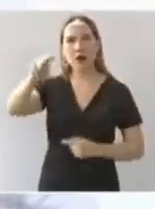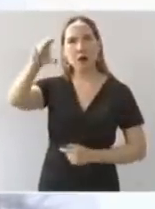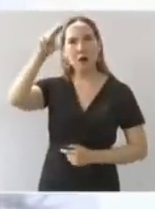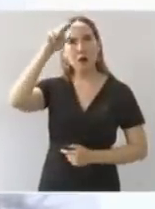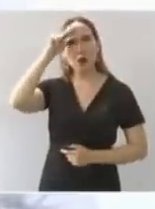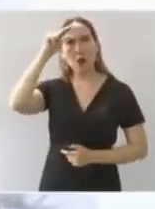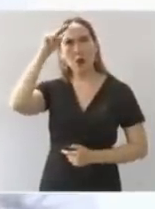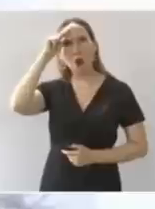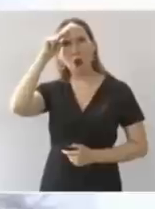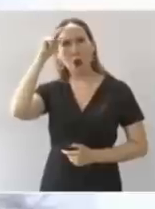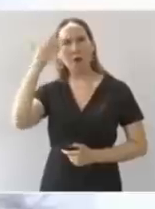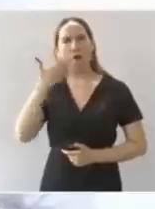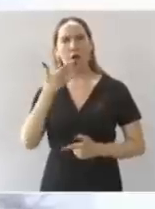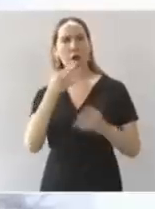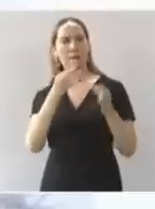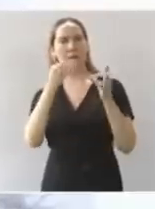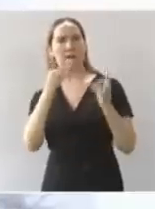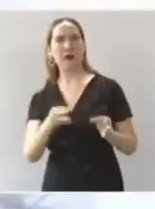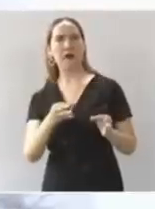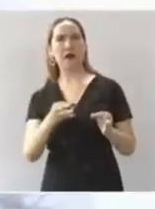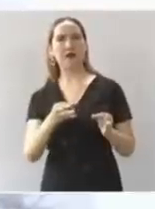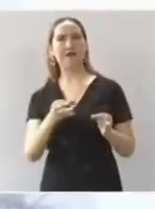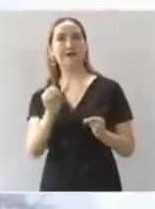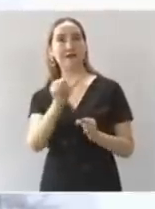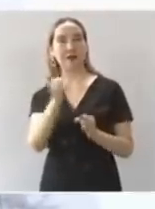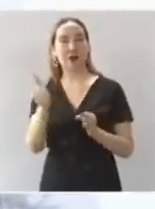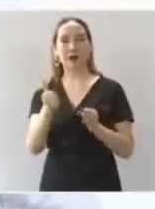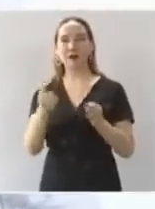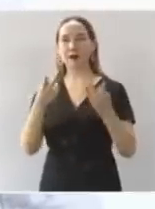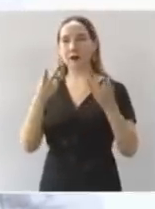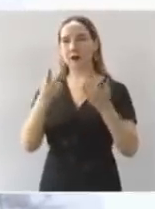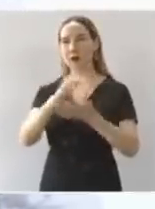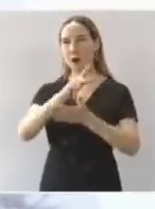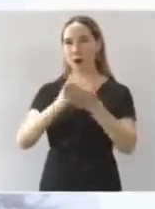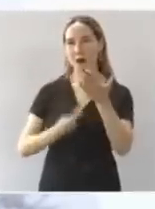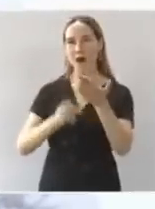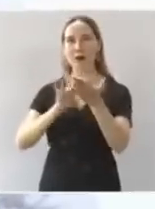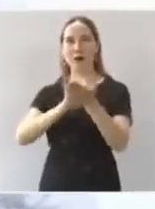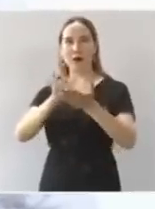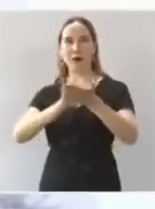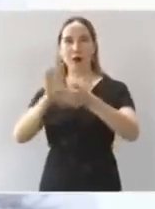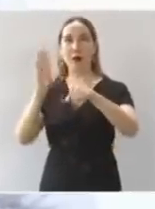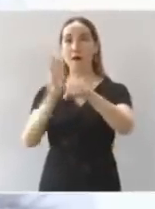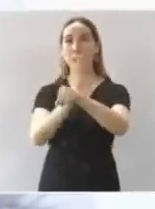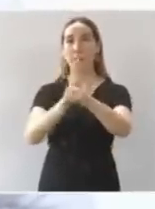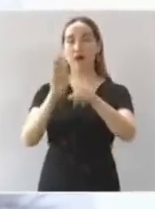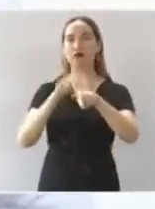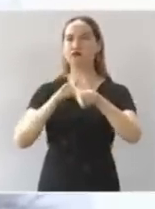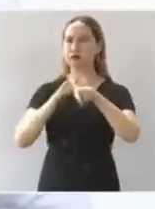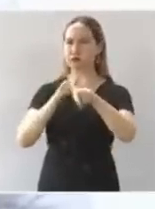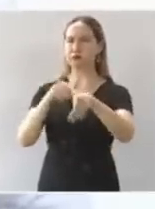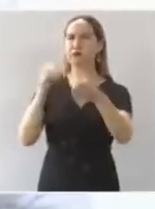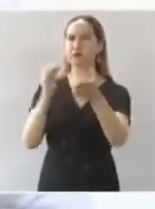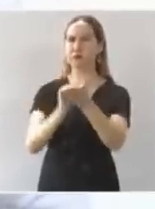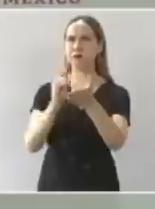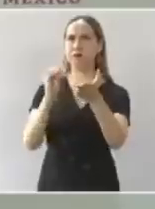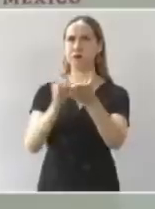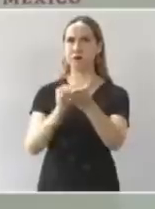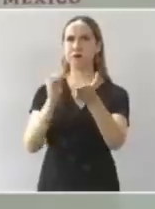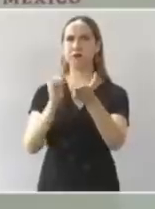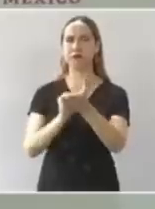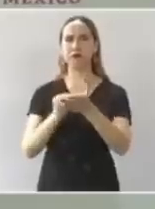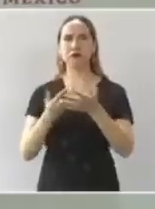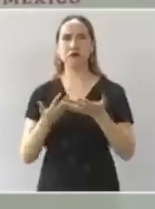van a continuar los programas de bienestar y va a comportarse